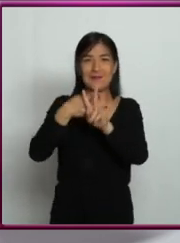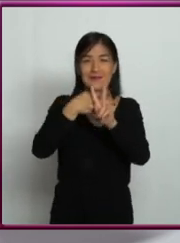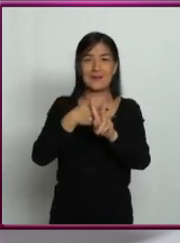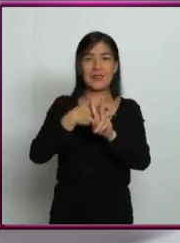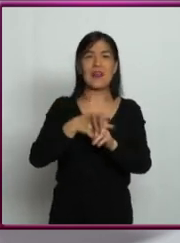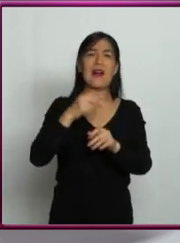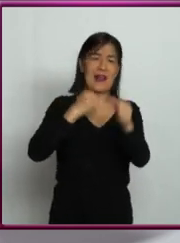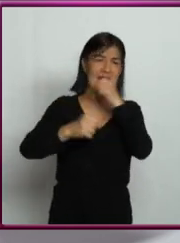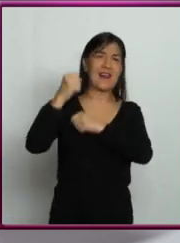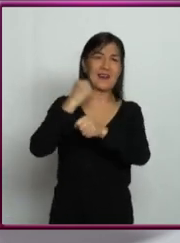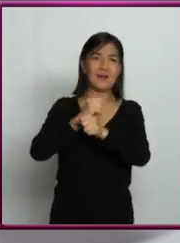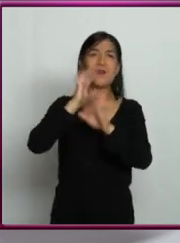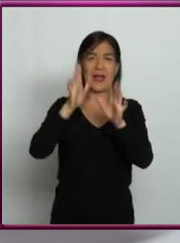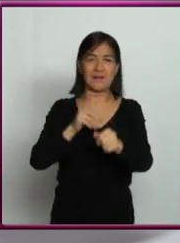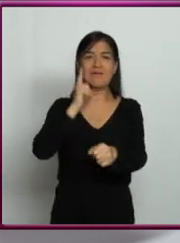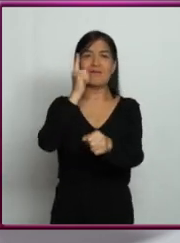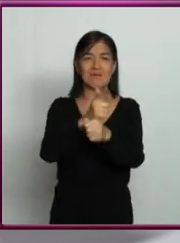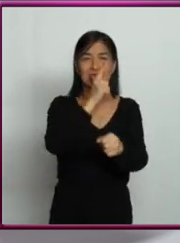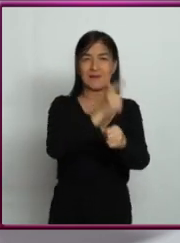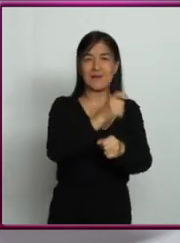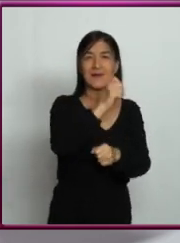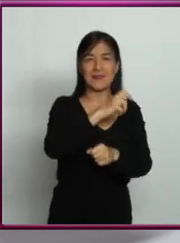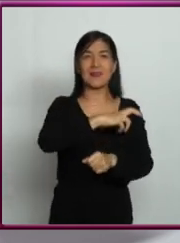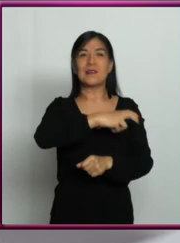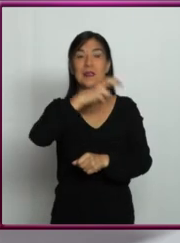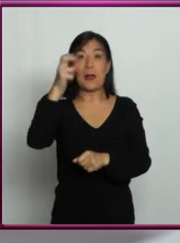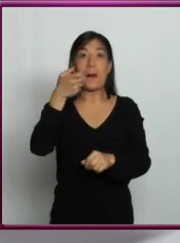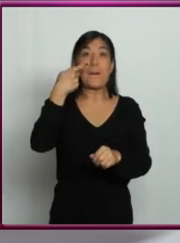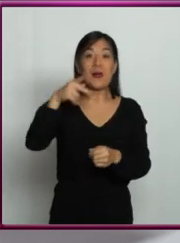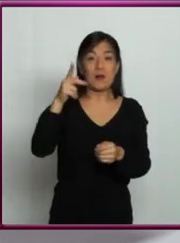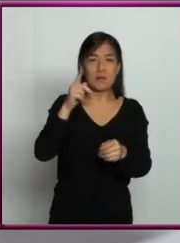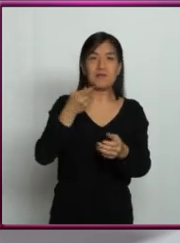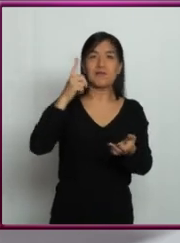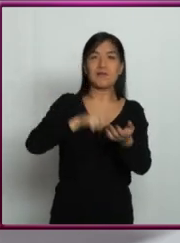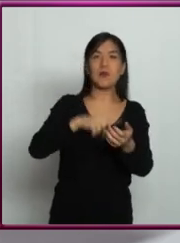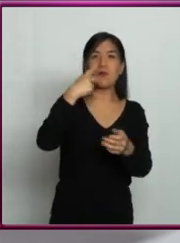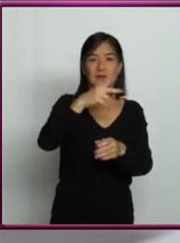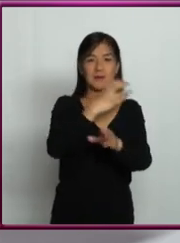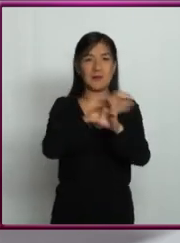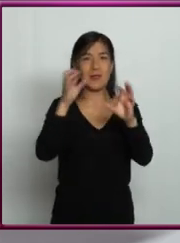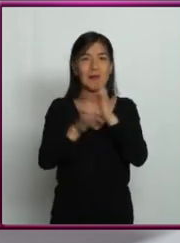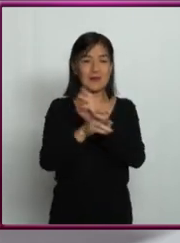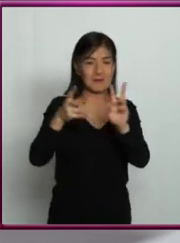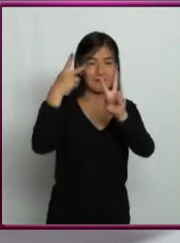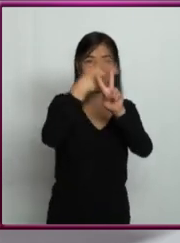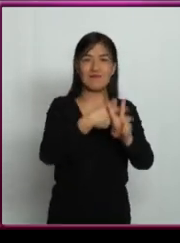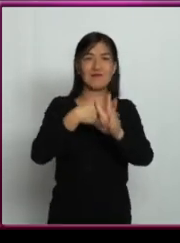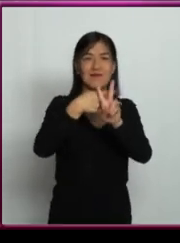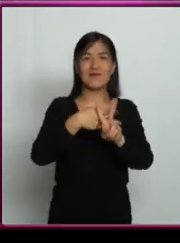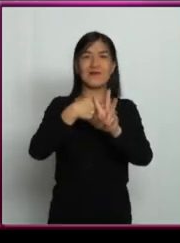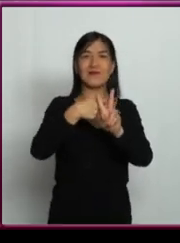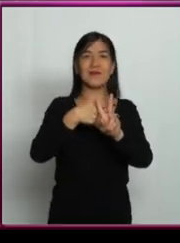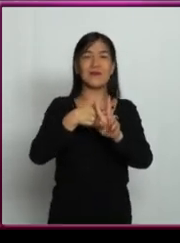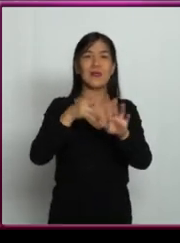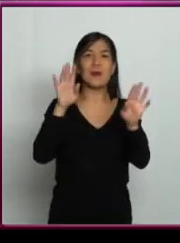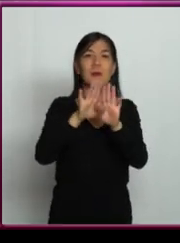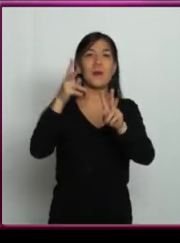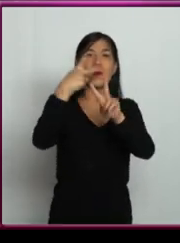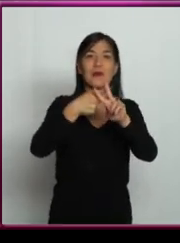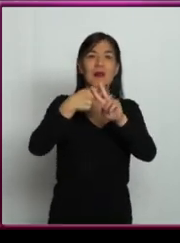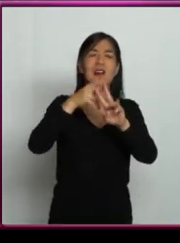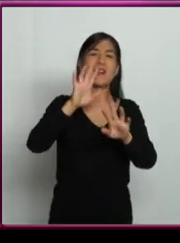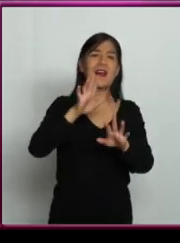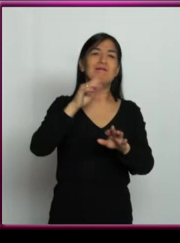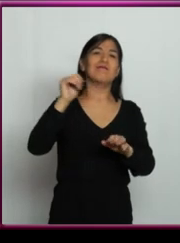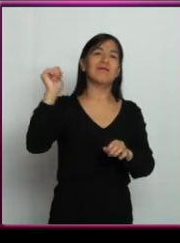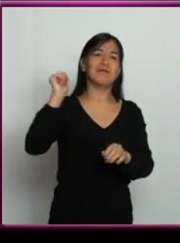descubierto ya planetas, pero alrededor de objetos que son estrellas que ya no, que ya han pasado